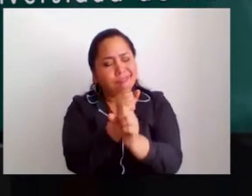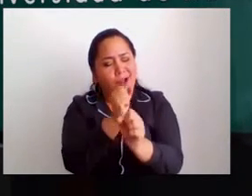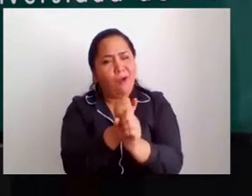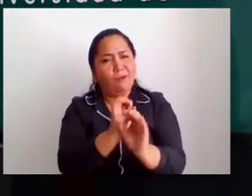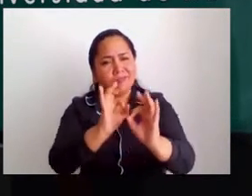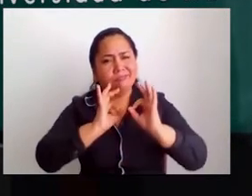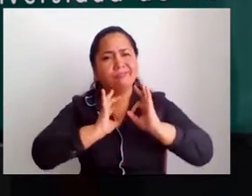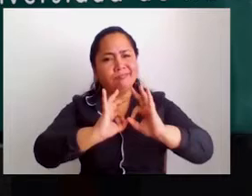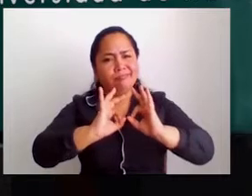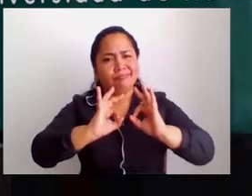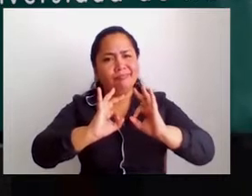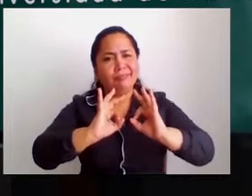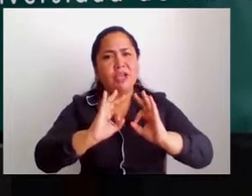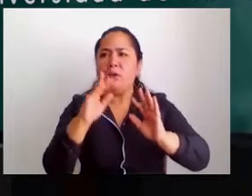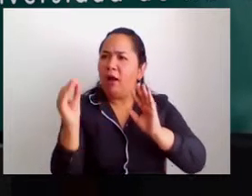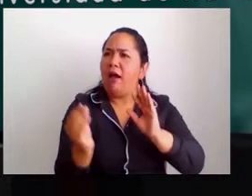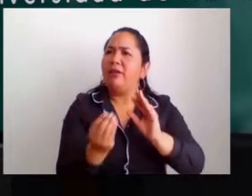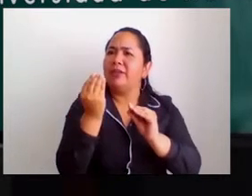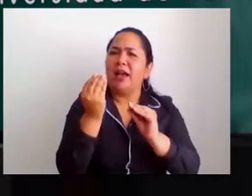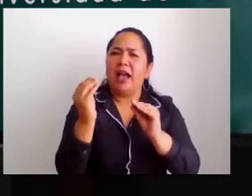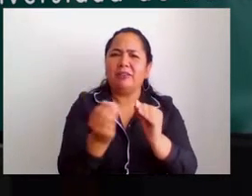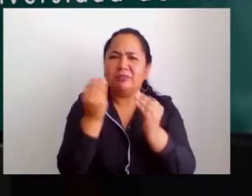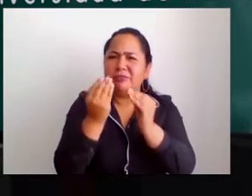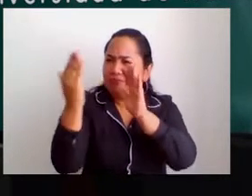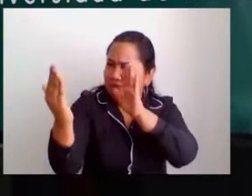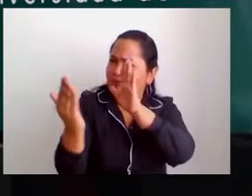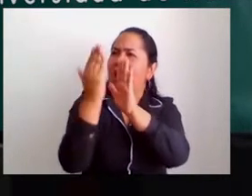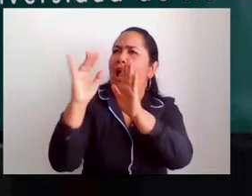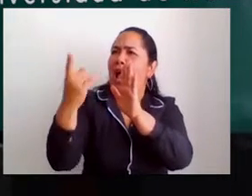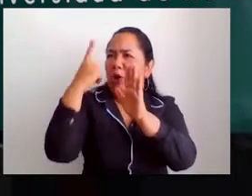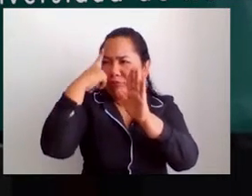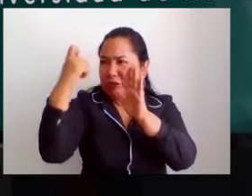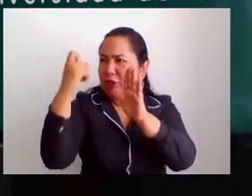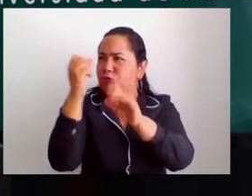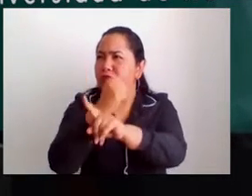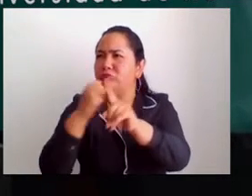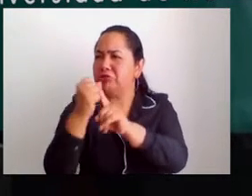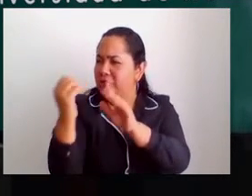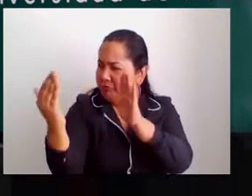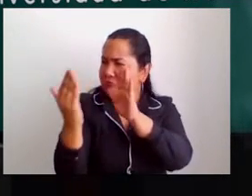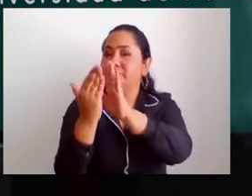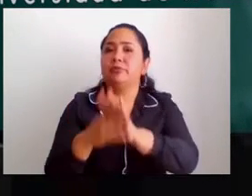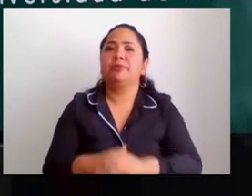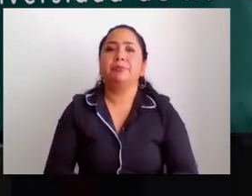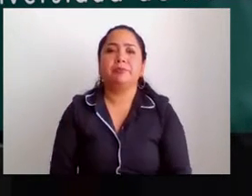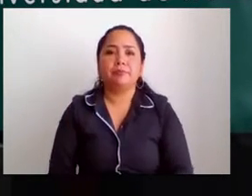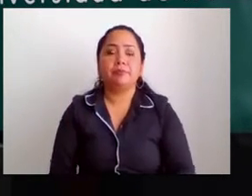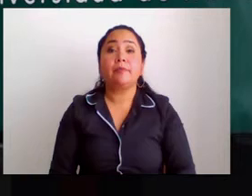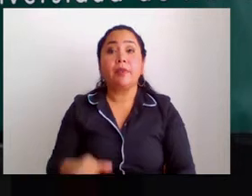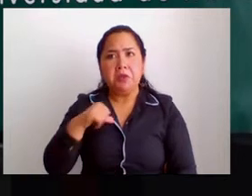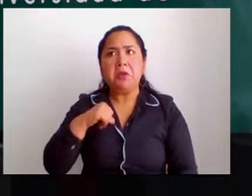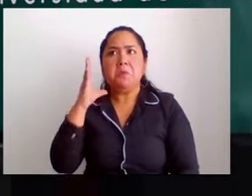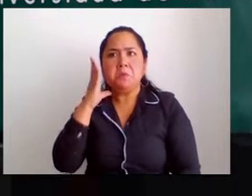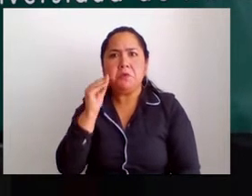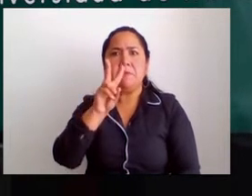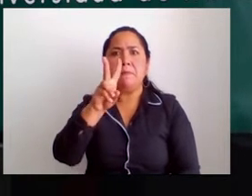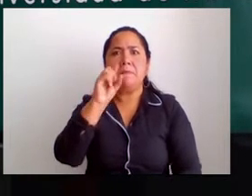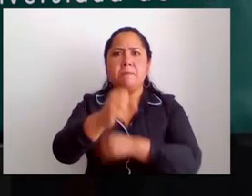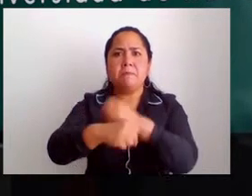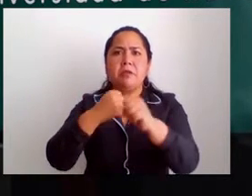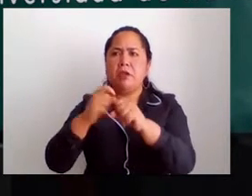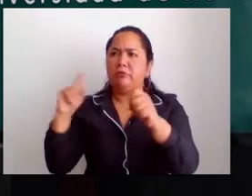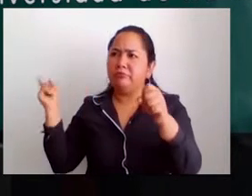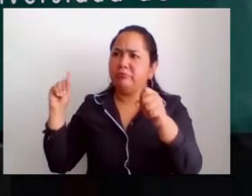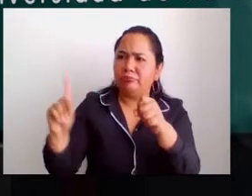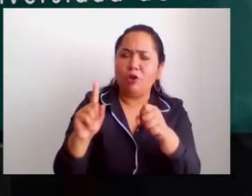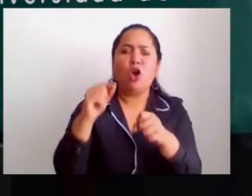un muy buen trabajo y vamos a afrontar los retos que la sociedad nos demande. Tengo experiencia de 20